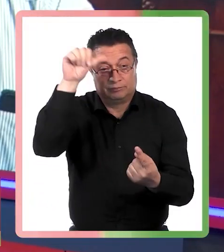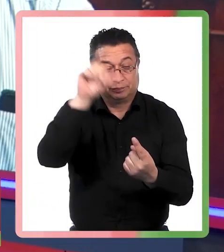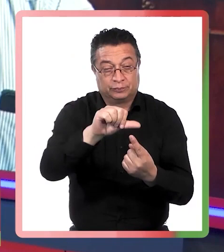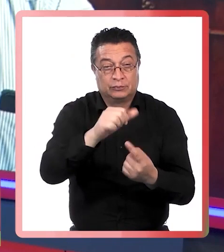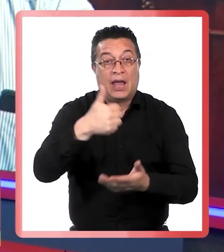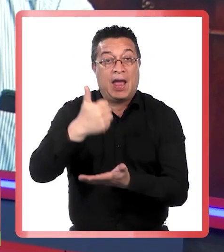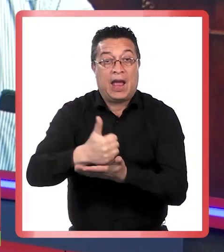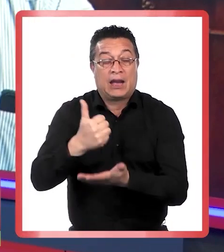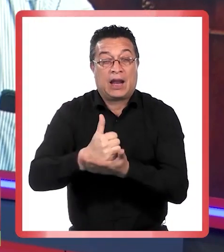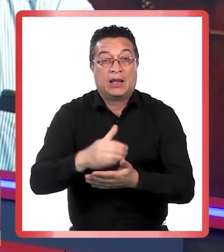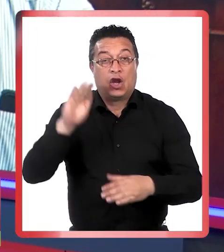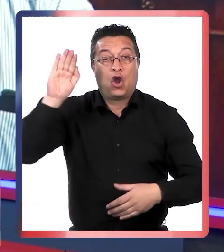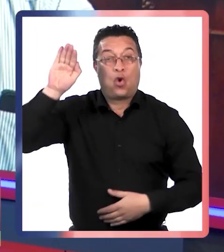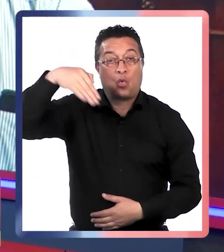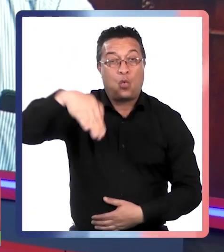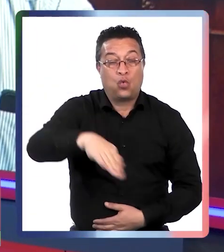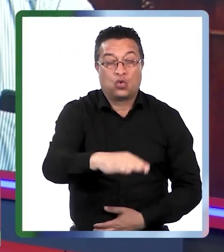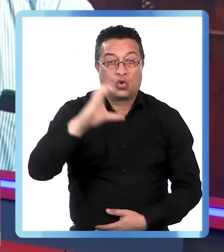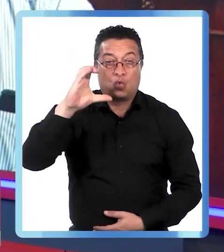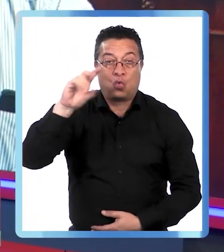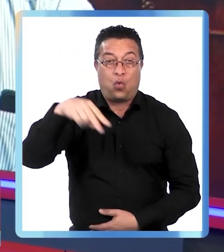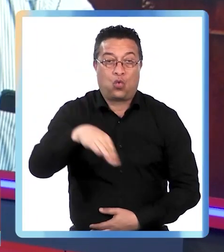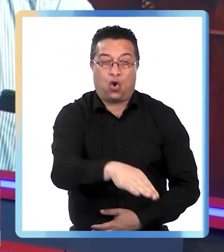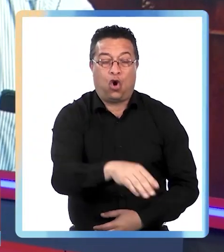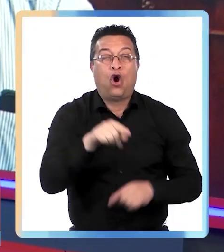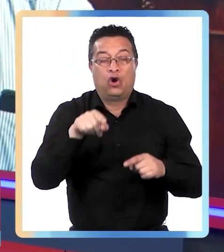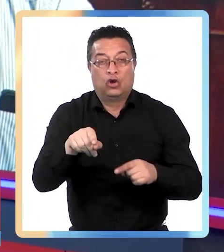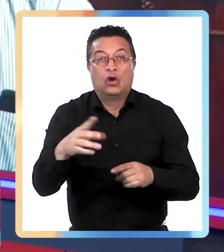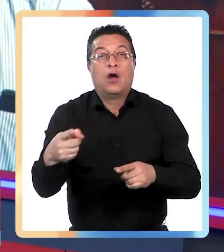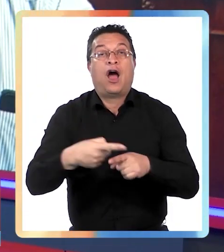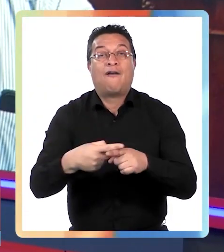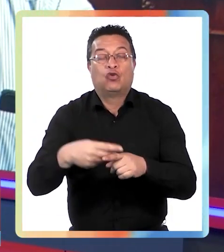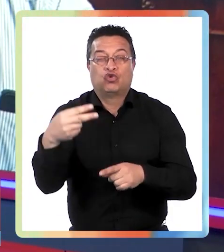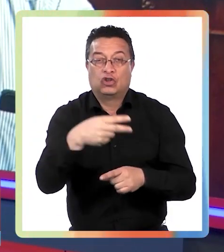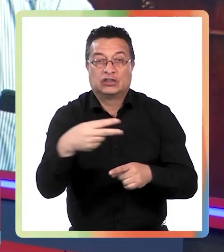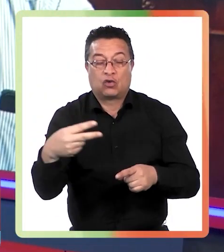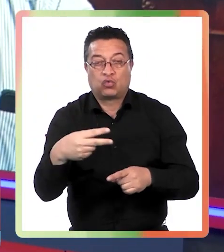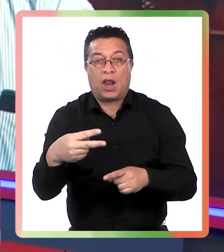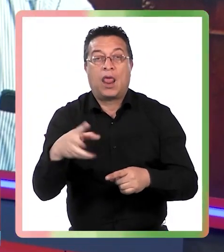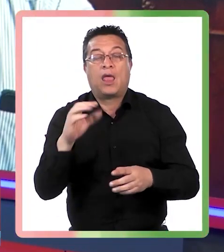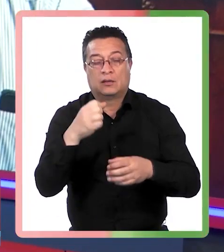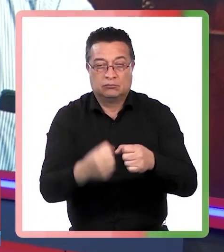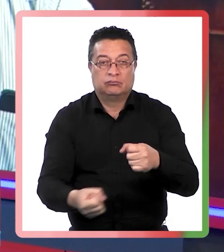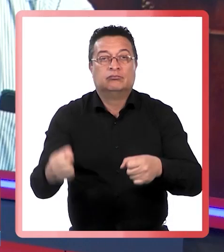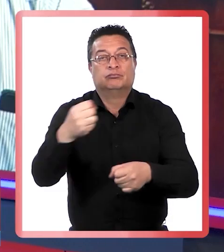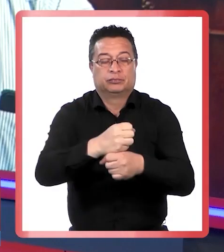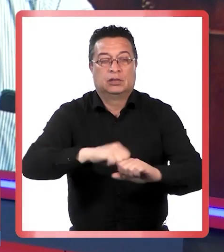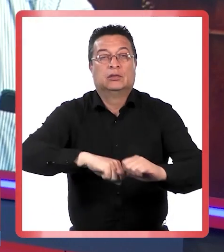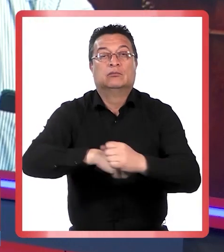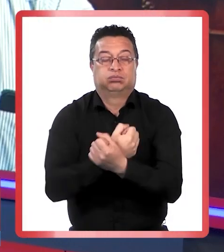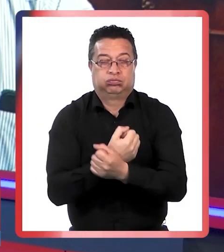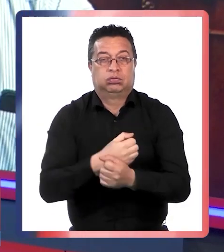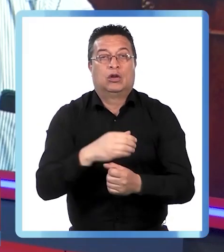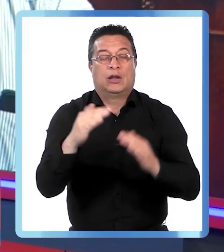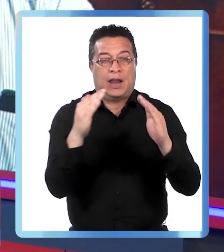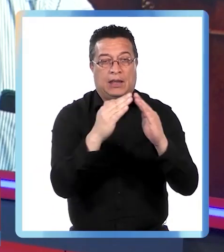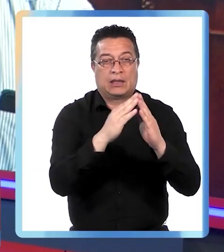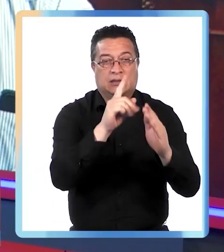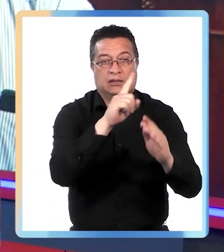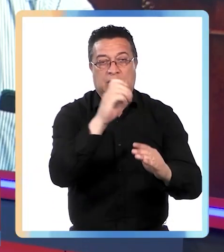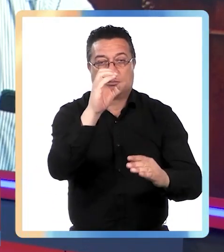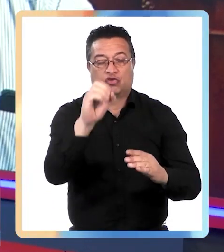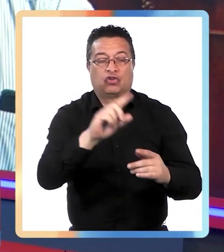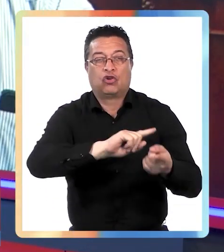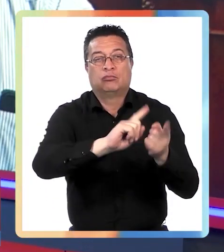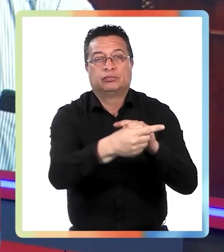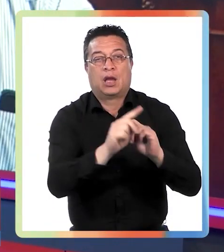pesa sobre el alcalde de Cunco Alfonso Coque quien fue formalizado por abuso sexual y reemplazarla por arresto domiciliario total.